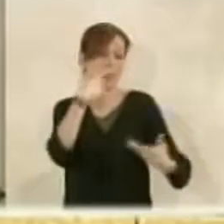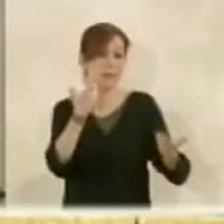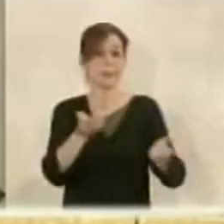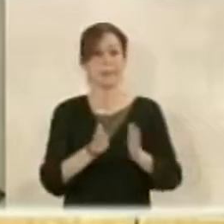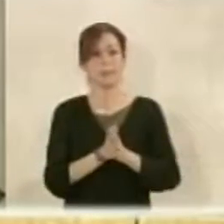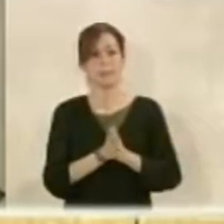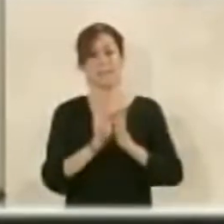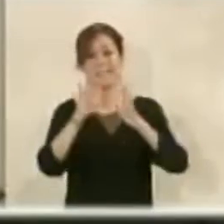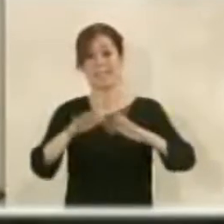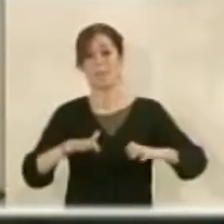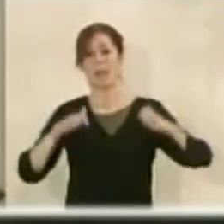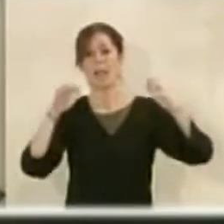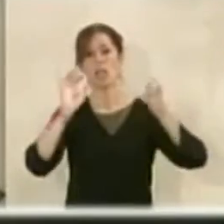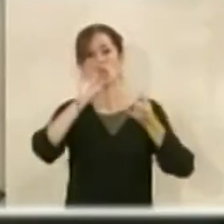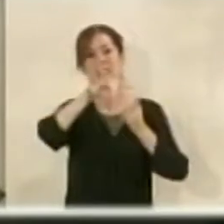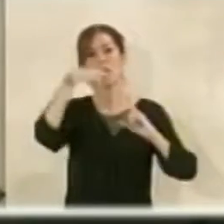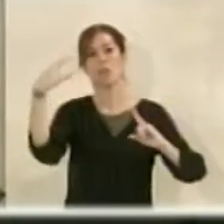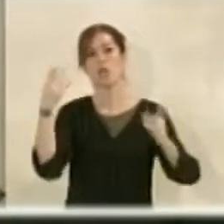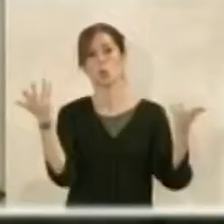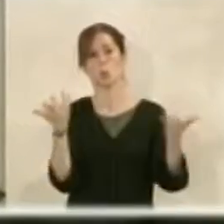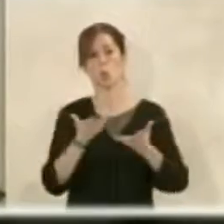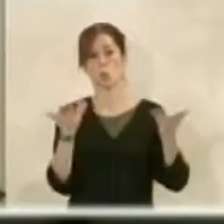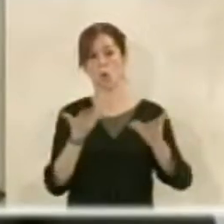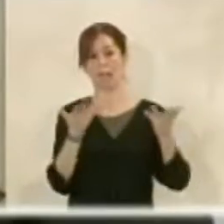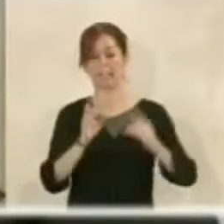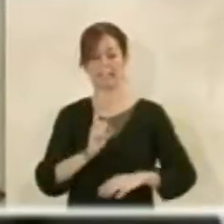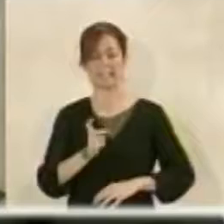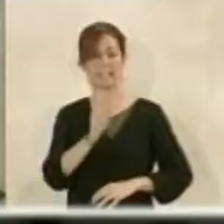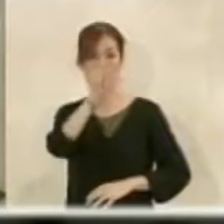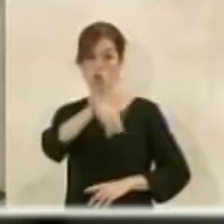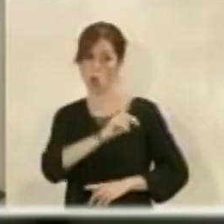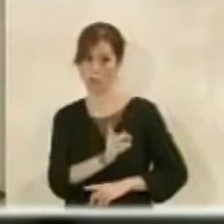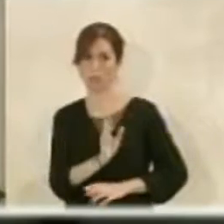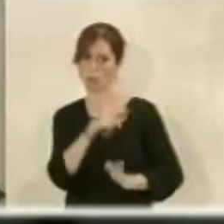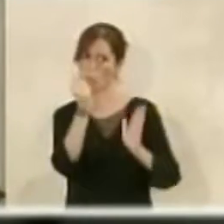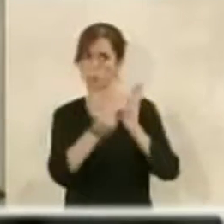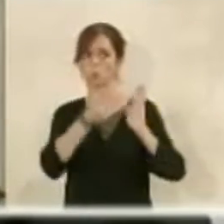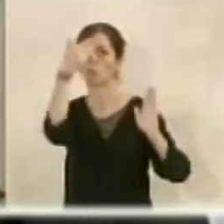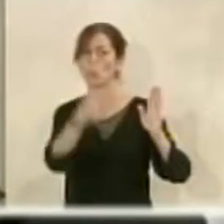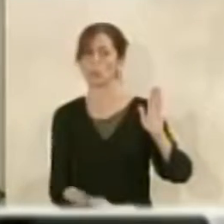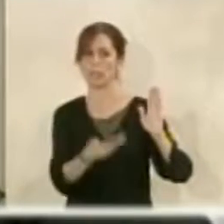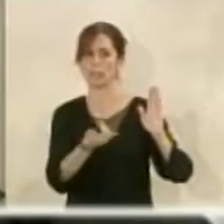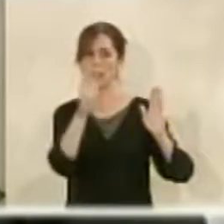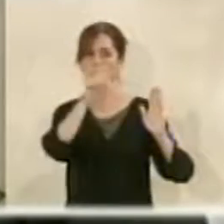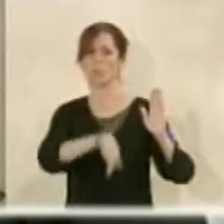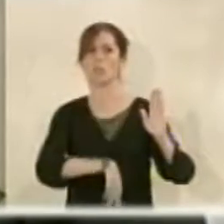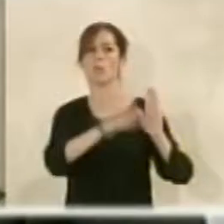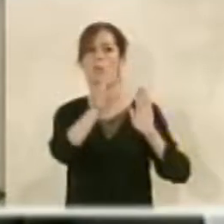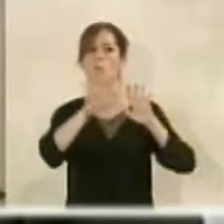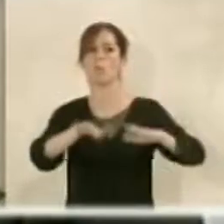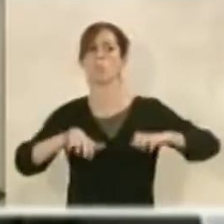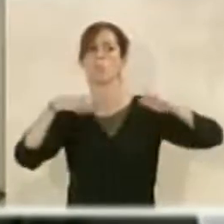plenos extraordinarios y urgentes como el de hoy, pero yo creo que la ocasión lo merece hoy en un pleno importante para la ciudad de Almería,